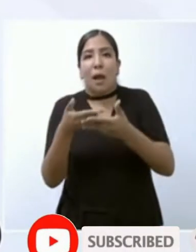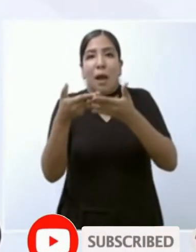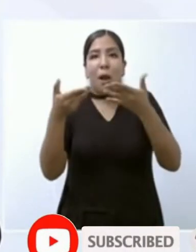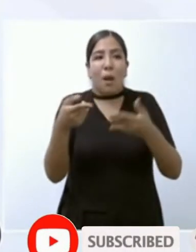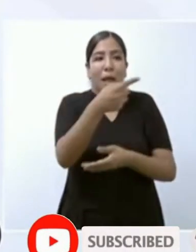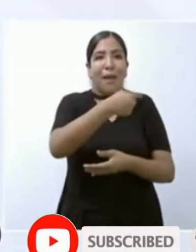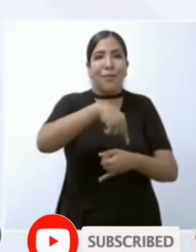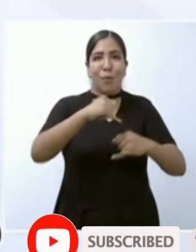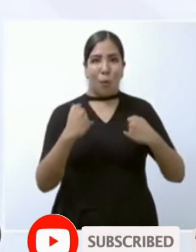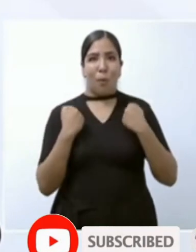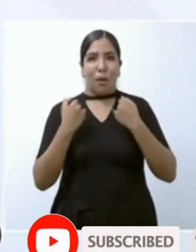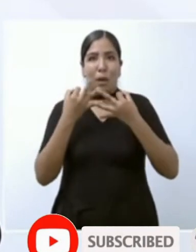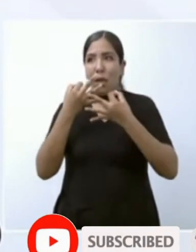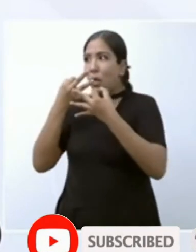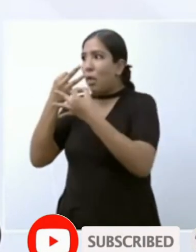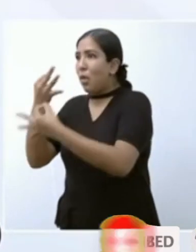semilleros